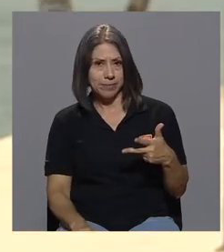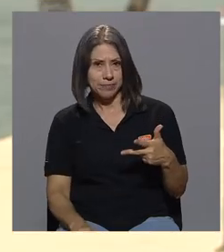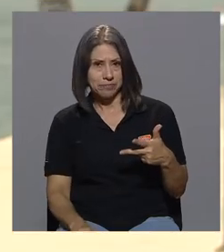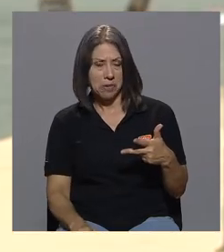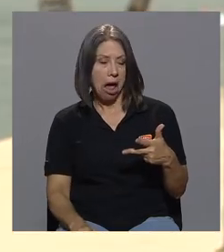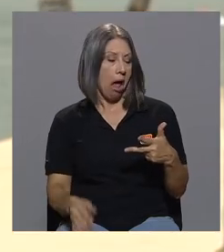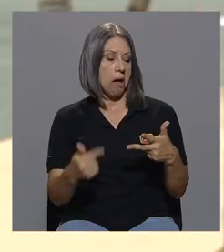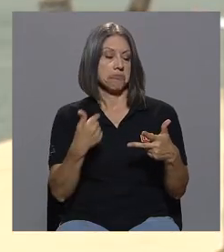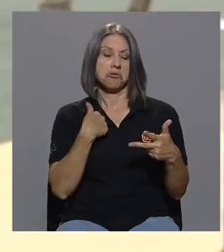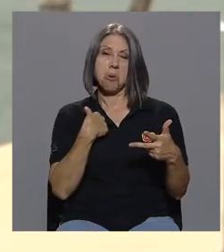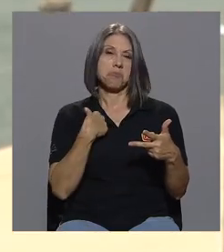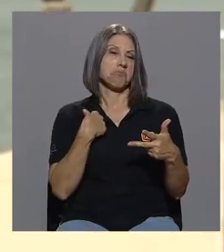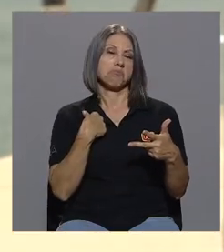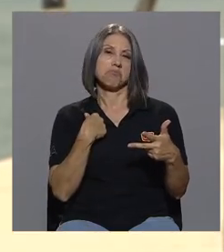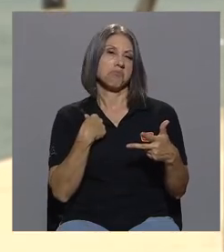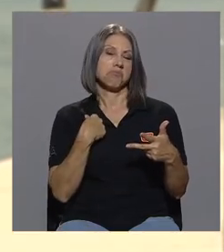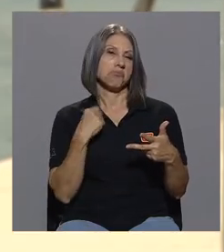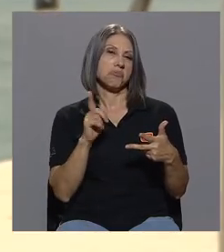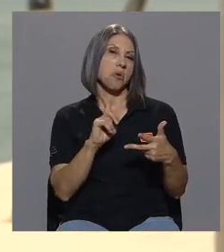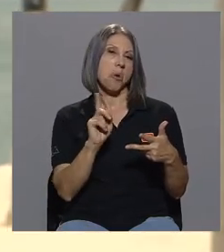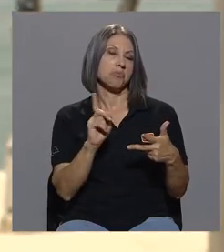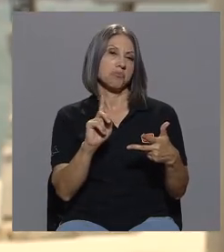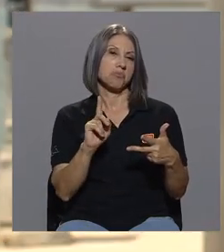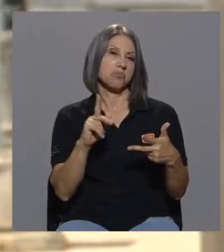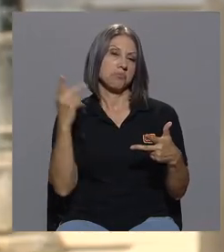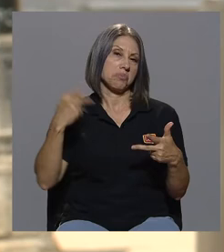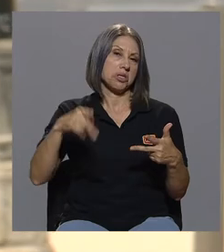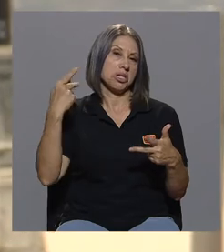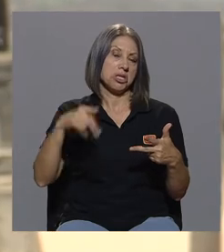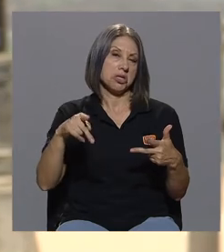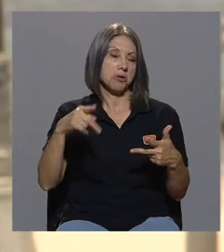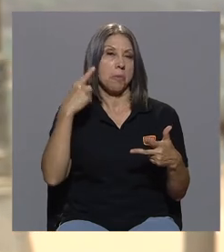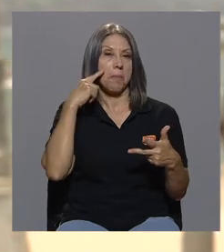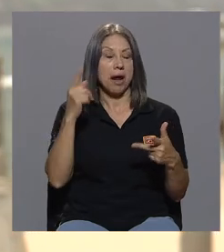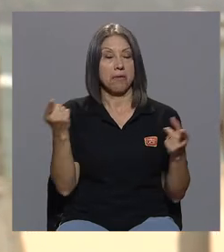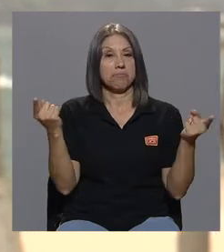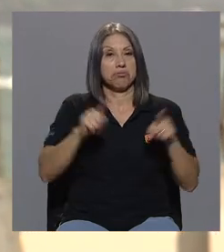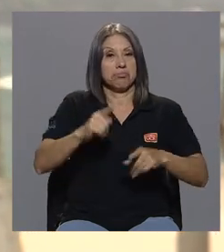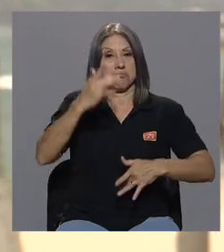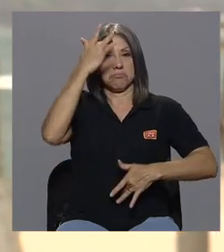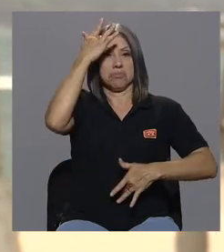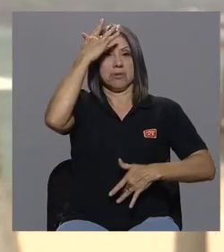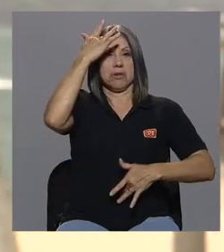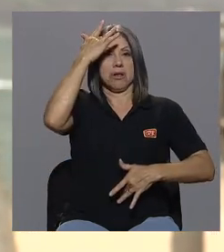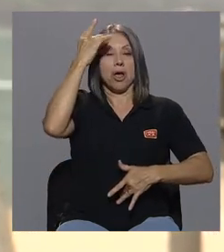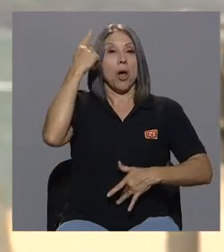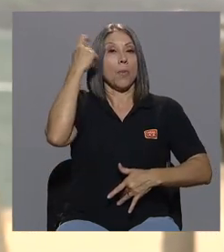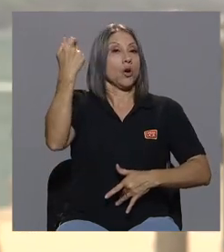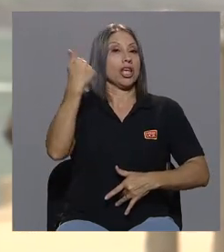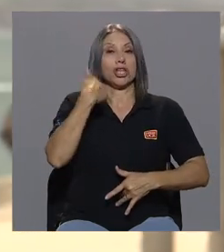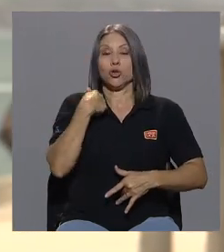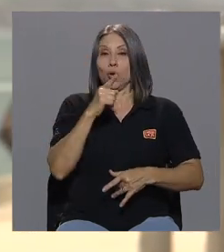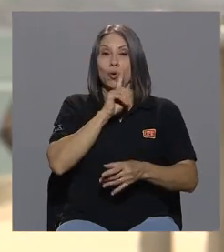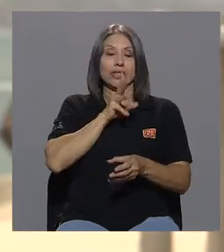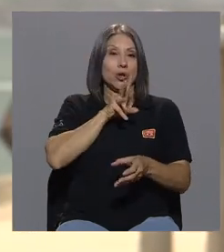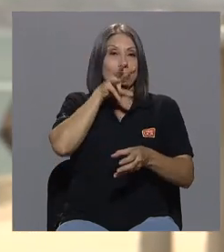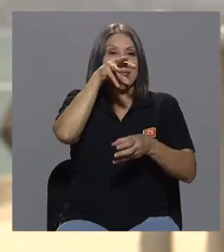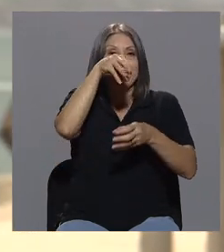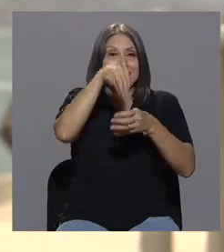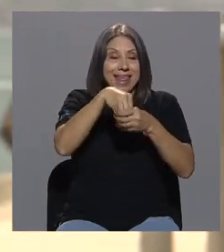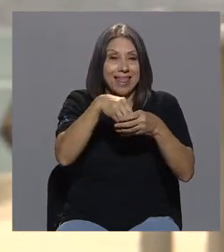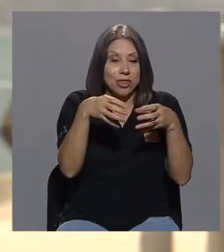considero como persona de riesgo porque no estoy dentro de las poblaciones